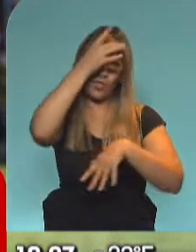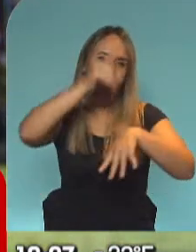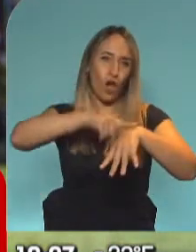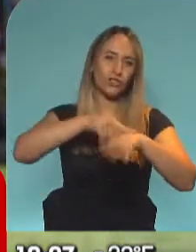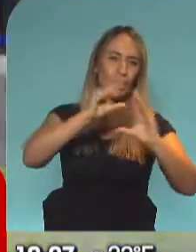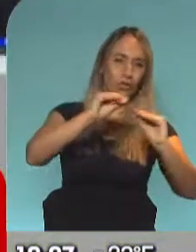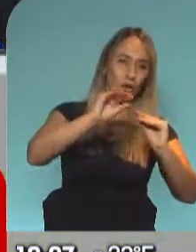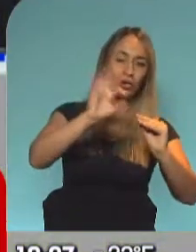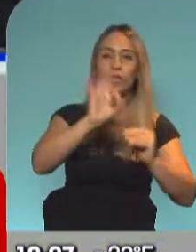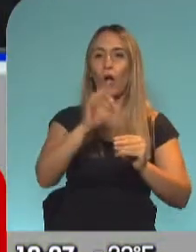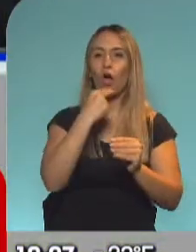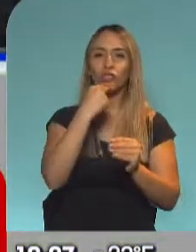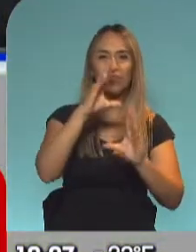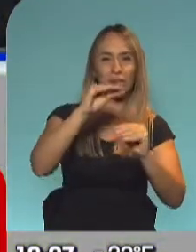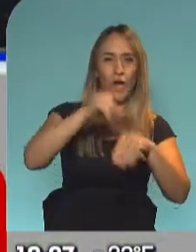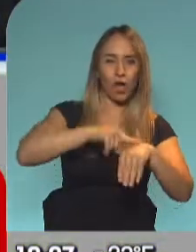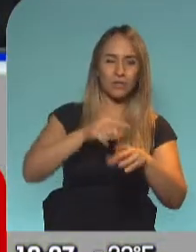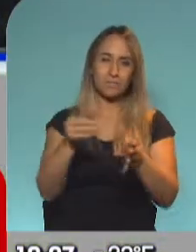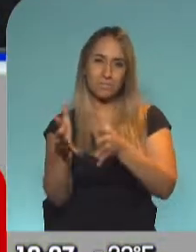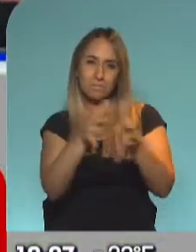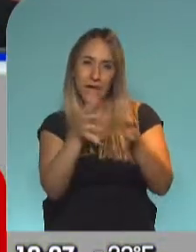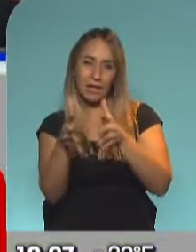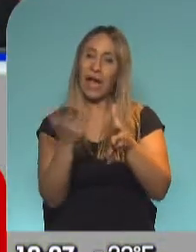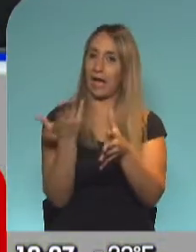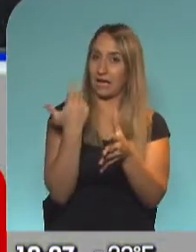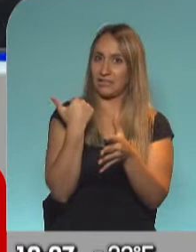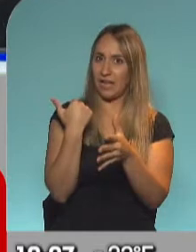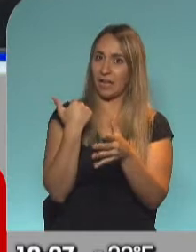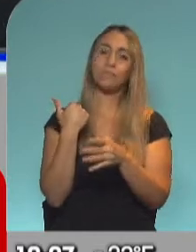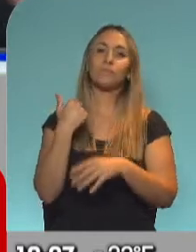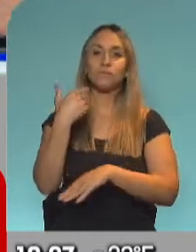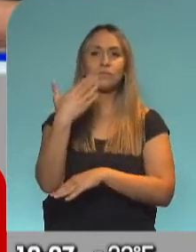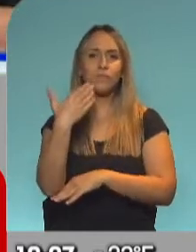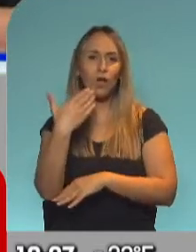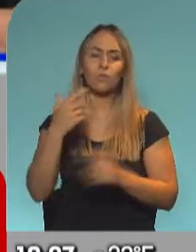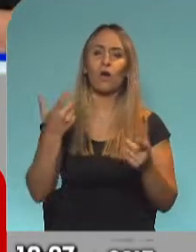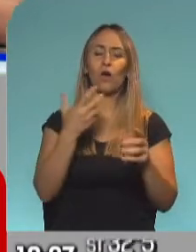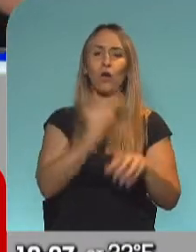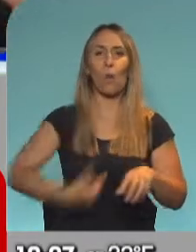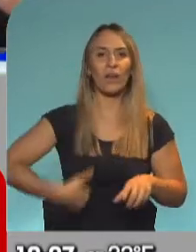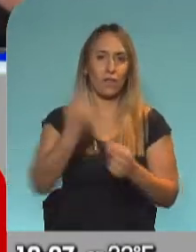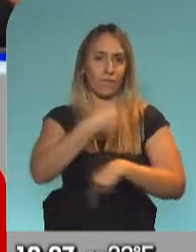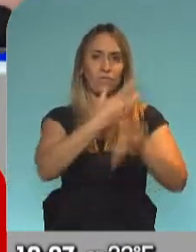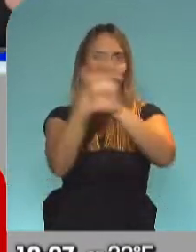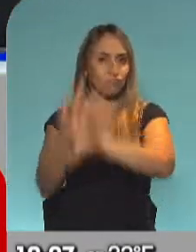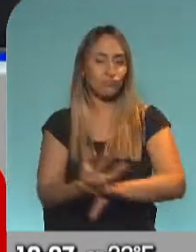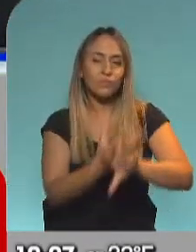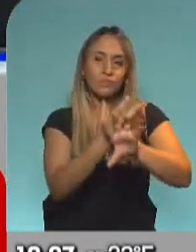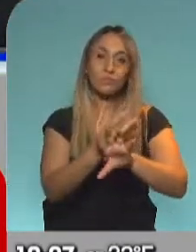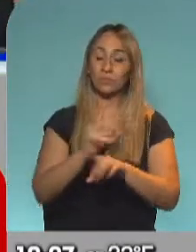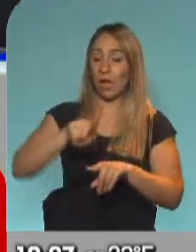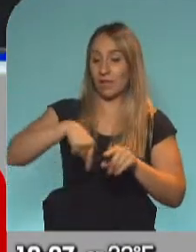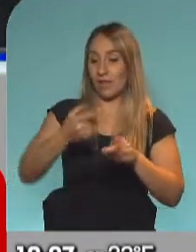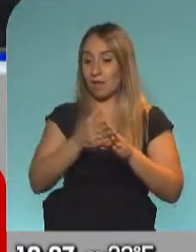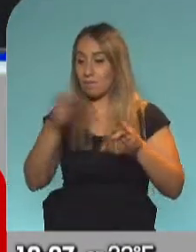la noche o las 23, es el horario del que se habló, contábamos ayer en la teleconferencia con gobernadores, hasta las 6 de la mañana se podría llegar a ver alguna